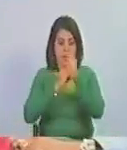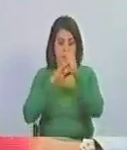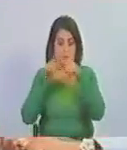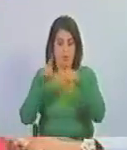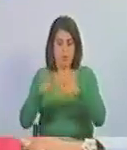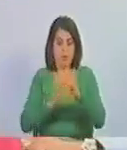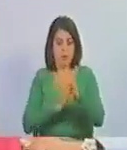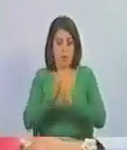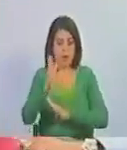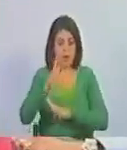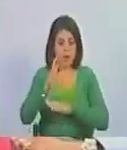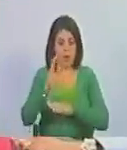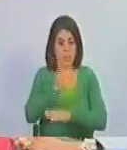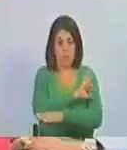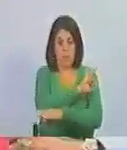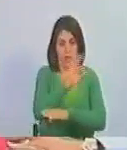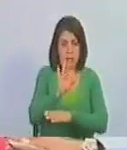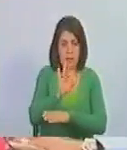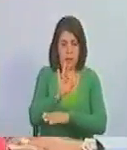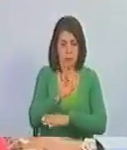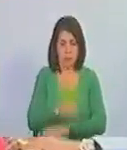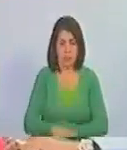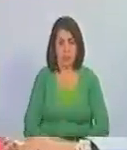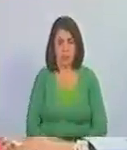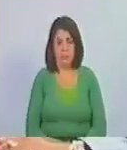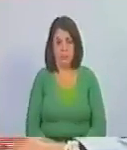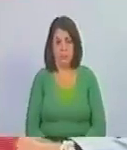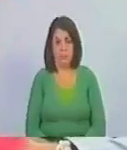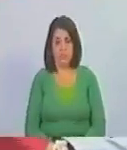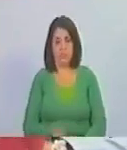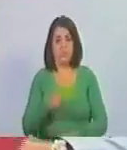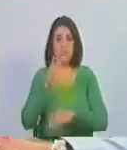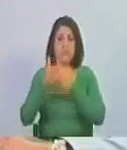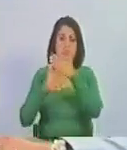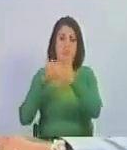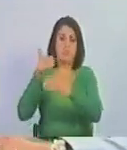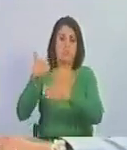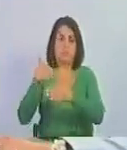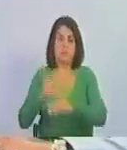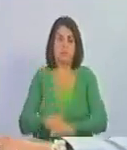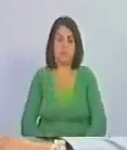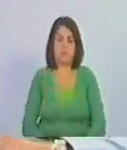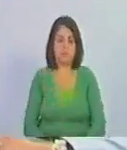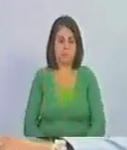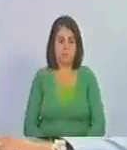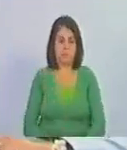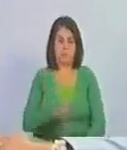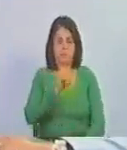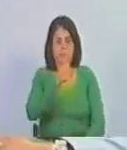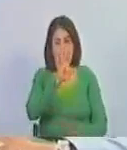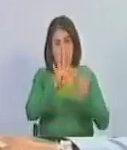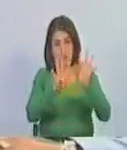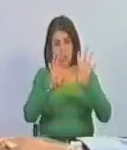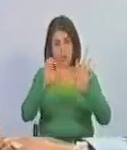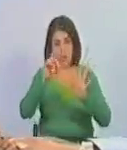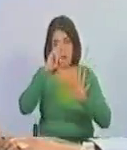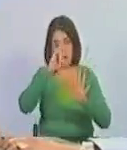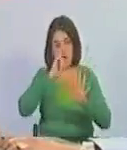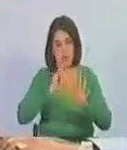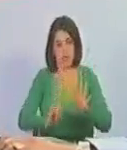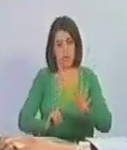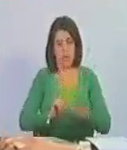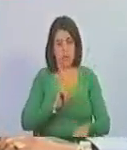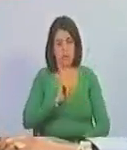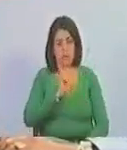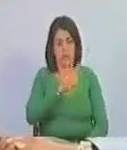Seguimos a Valticimeto. Y así vamos. De mis 90 años de edad, deje